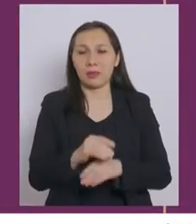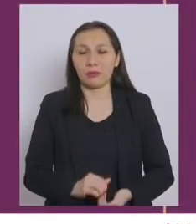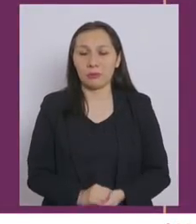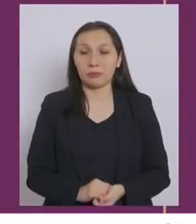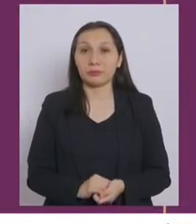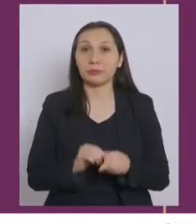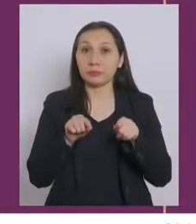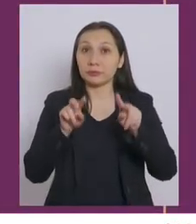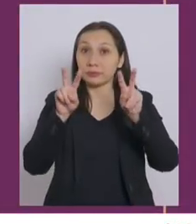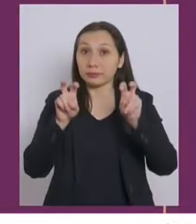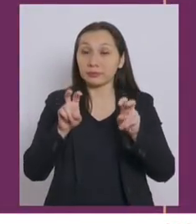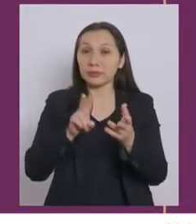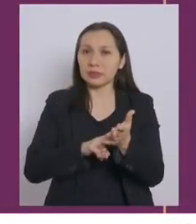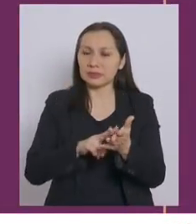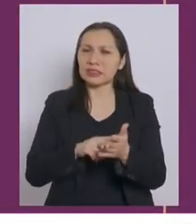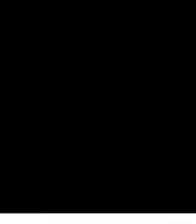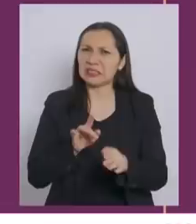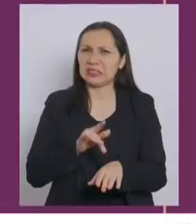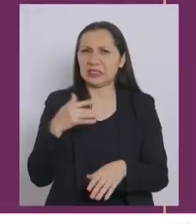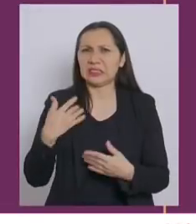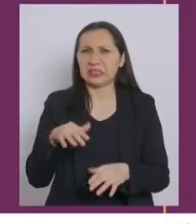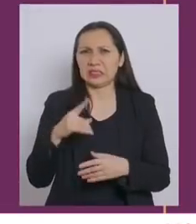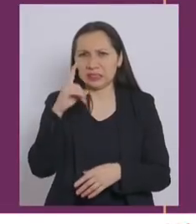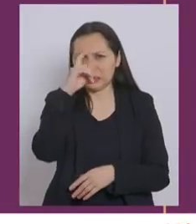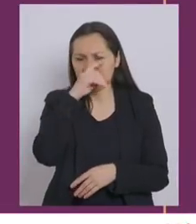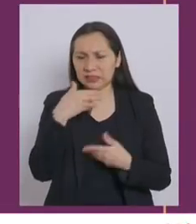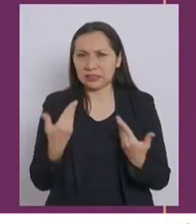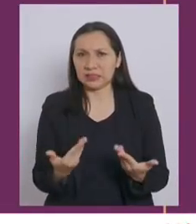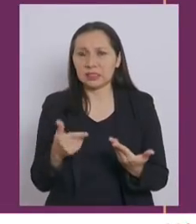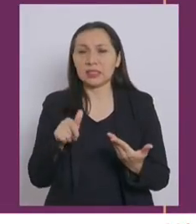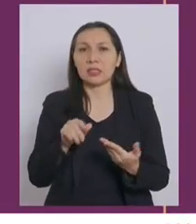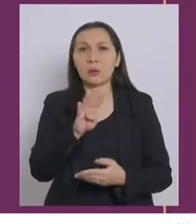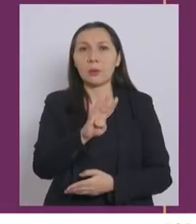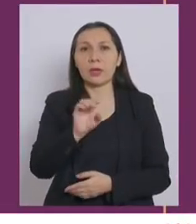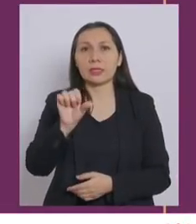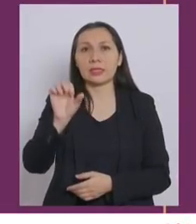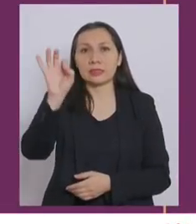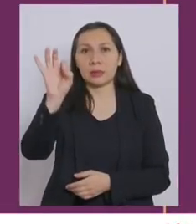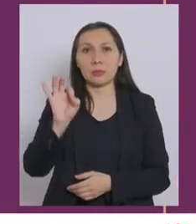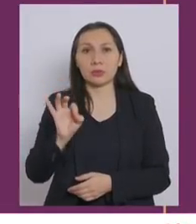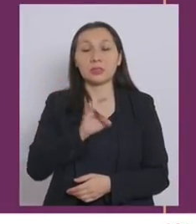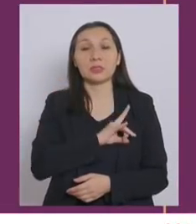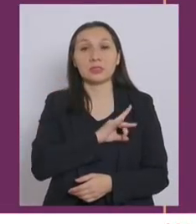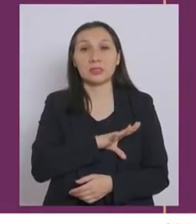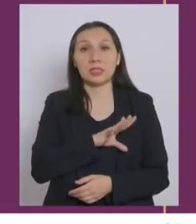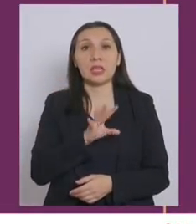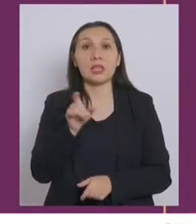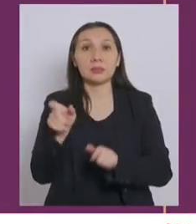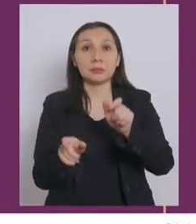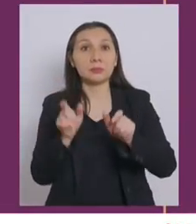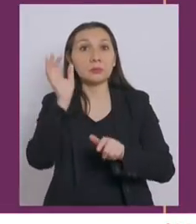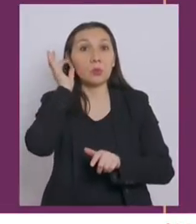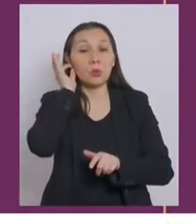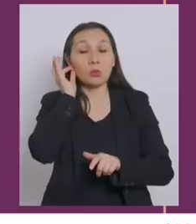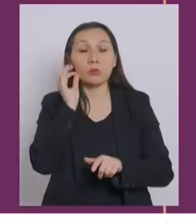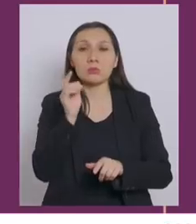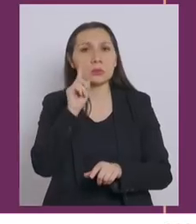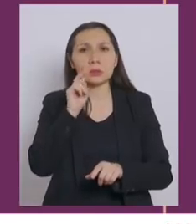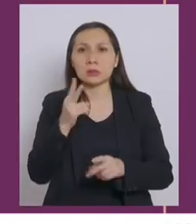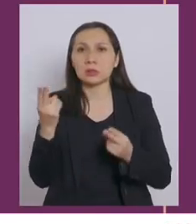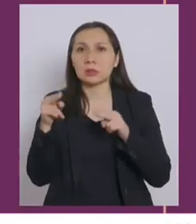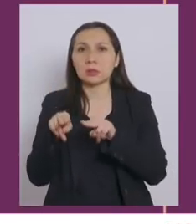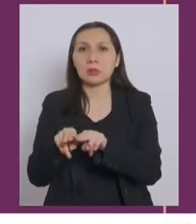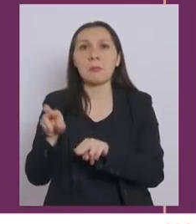En esta materia la verdad es cruda y dura. En Chile el 46% de las mujeres no conviven